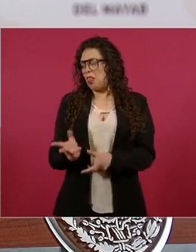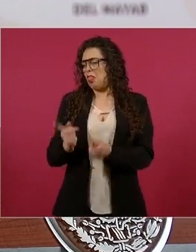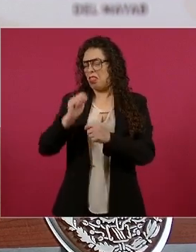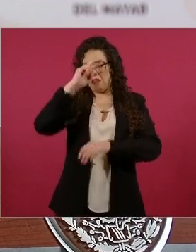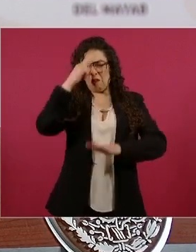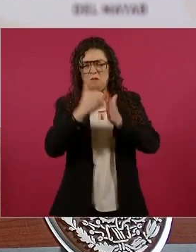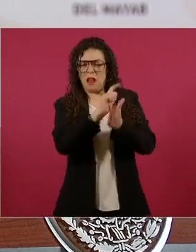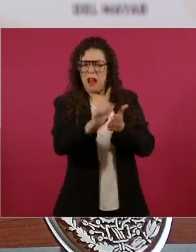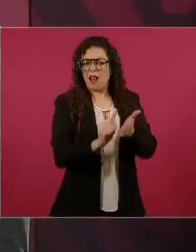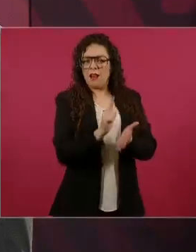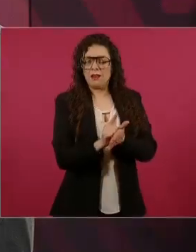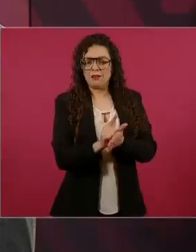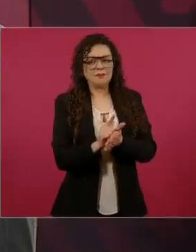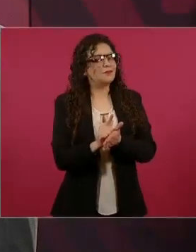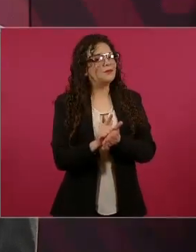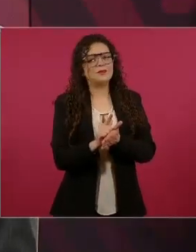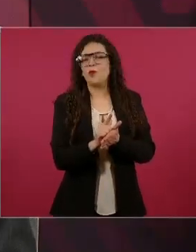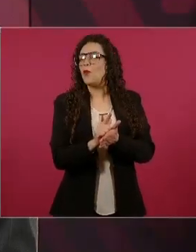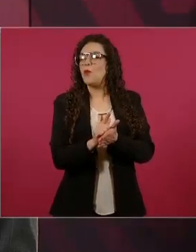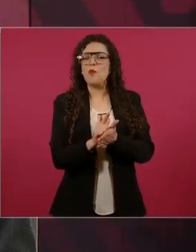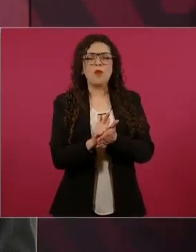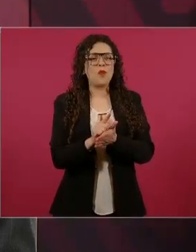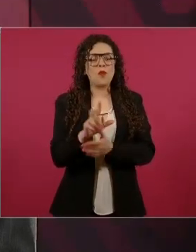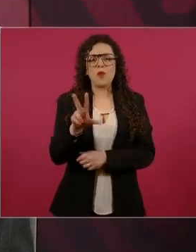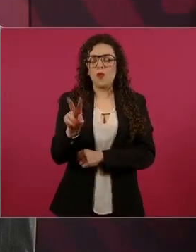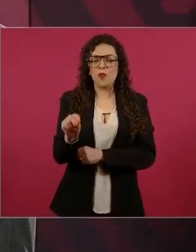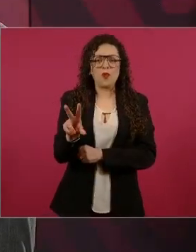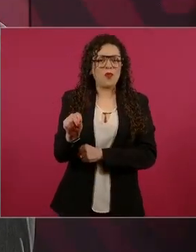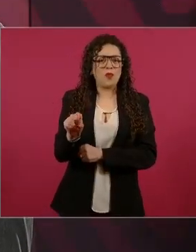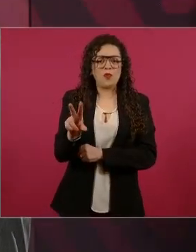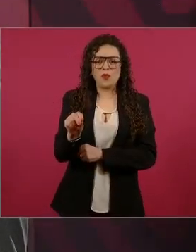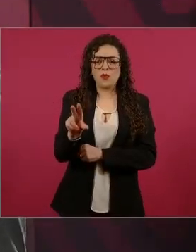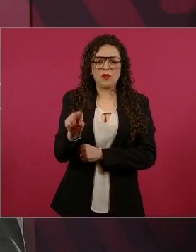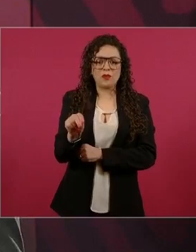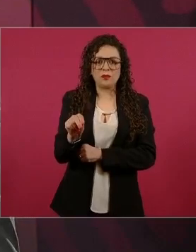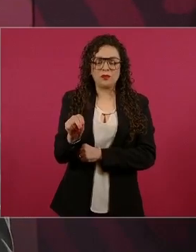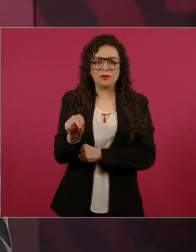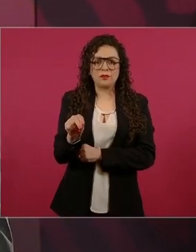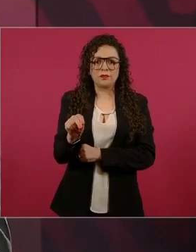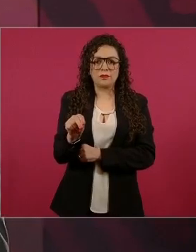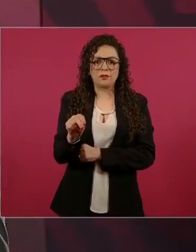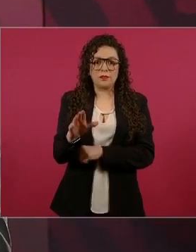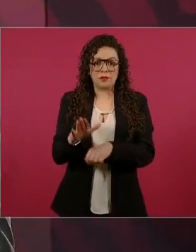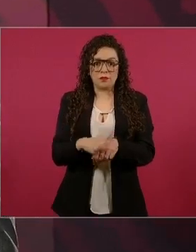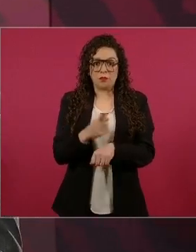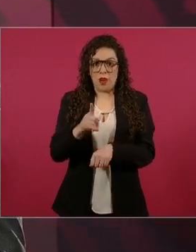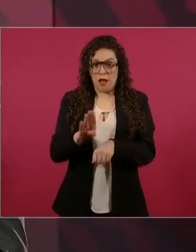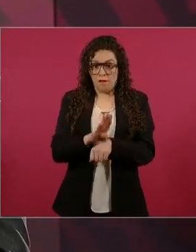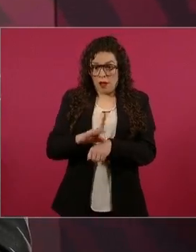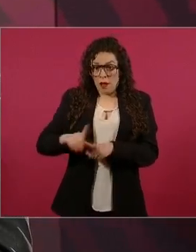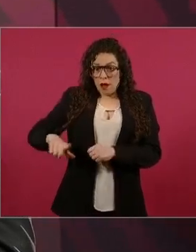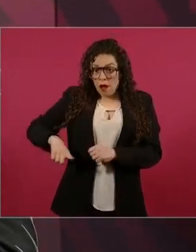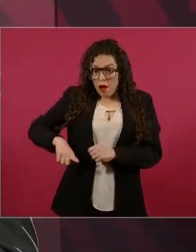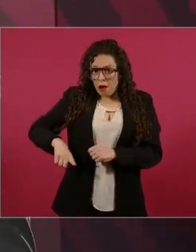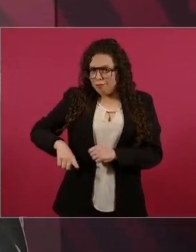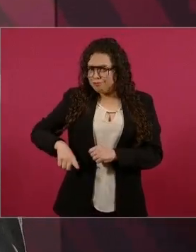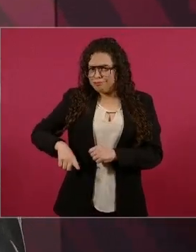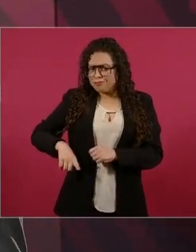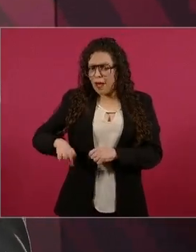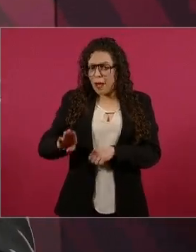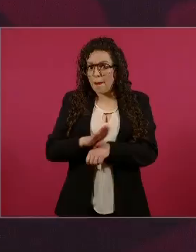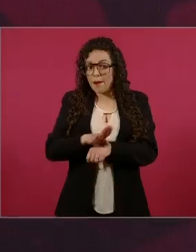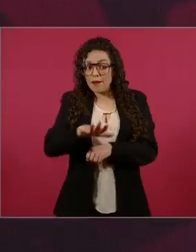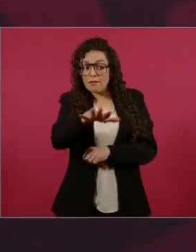que al final de cuentas se dé en beneficio del pueblo, porque eso es